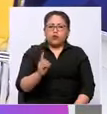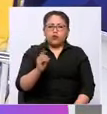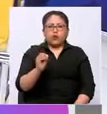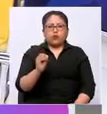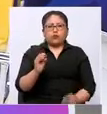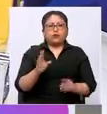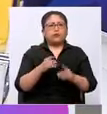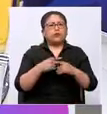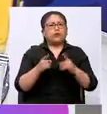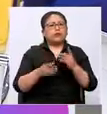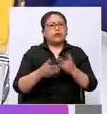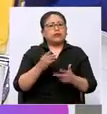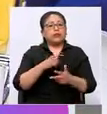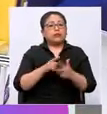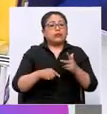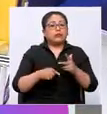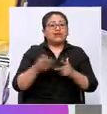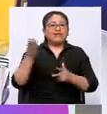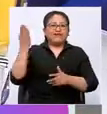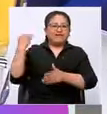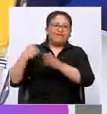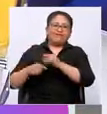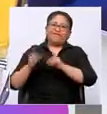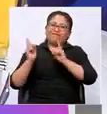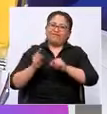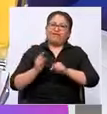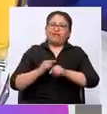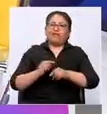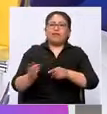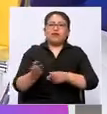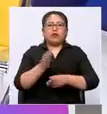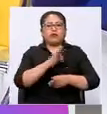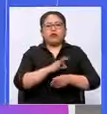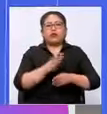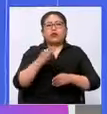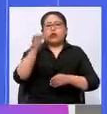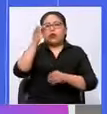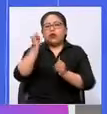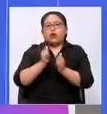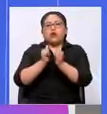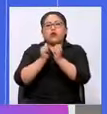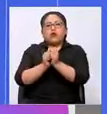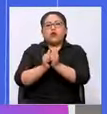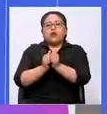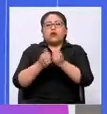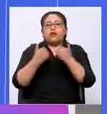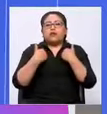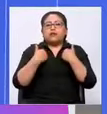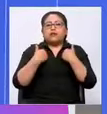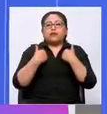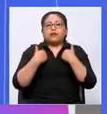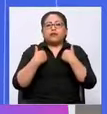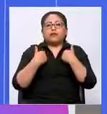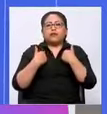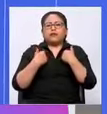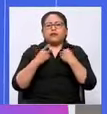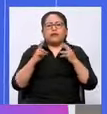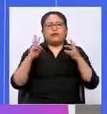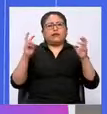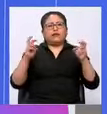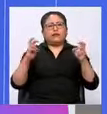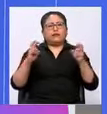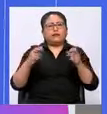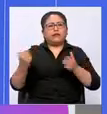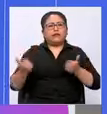personas vinculadas, los sueldos, Levy, han estado en el gobierno de facto, en tres entidades, casualmente en las unidades